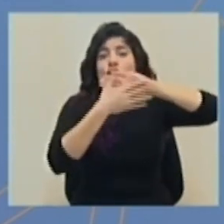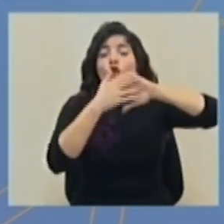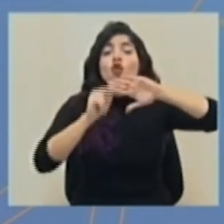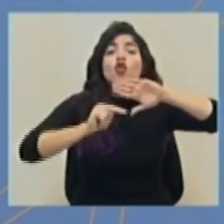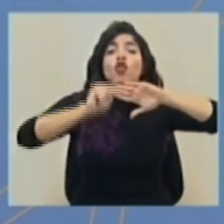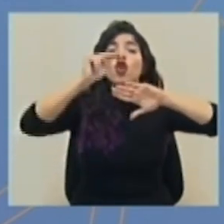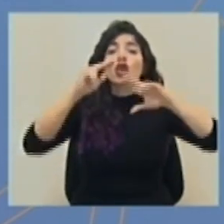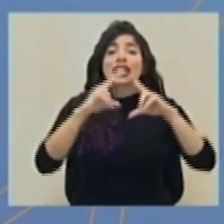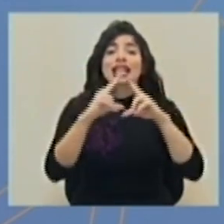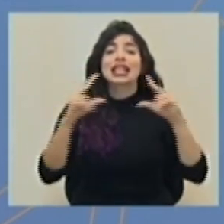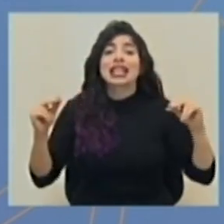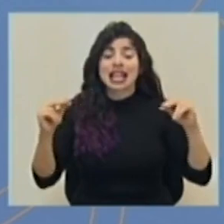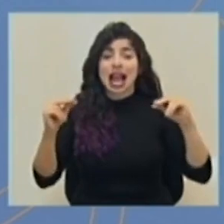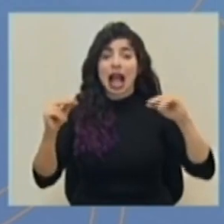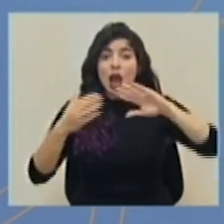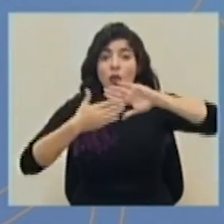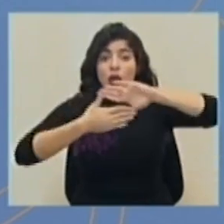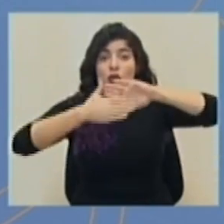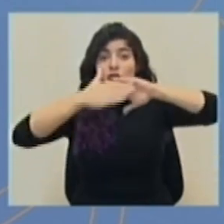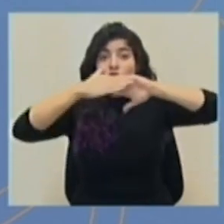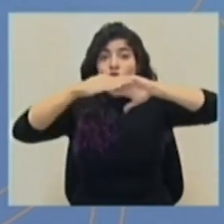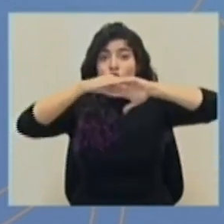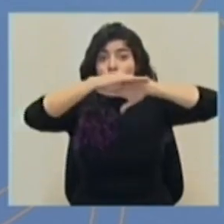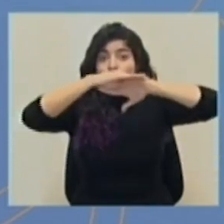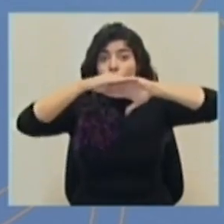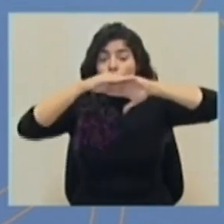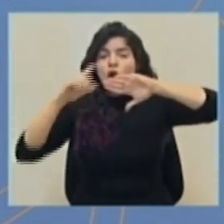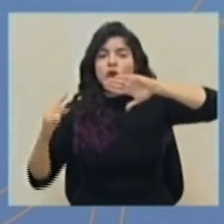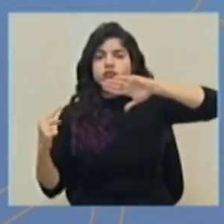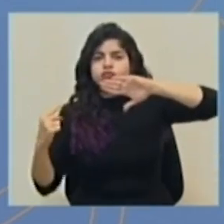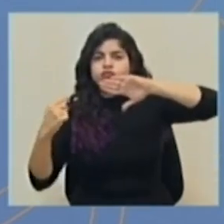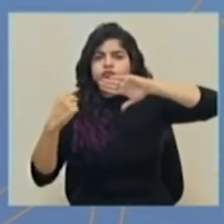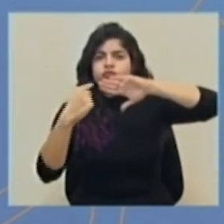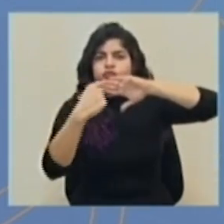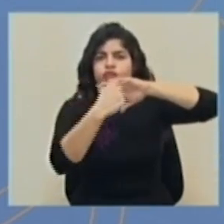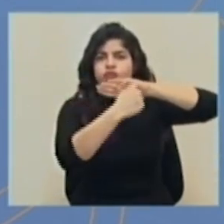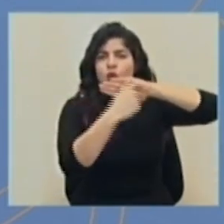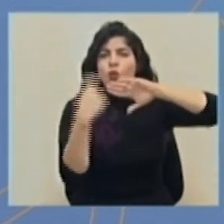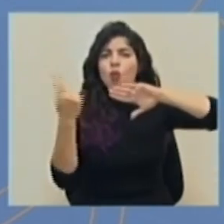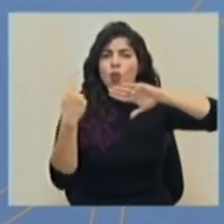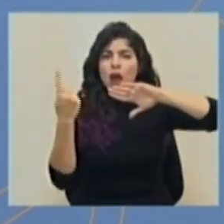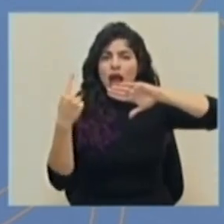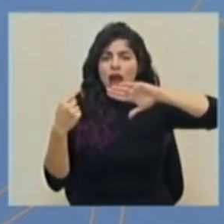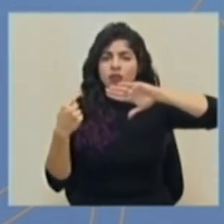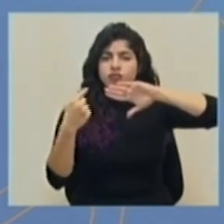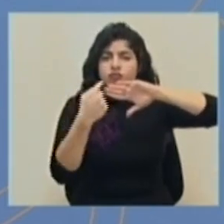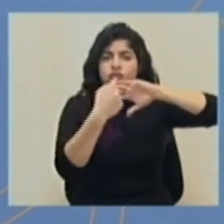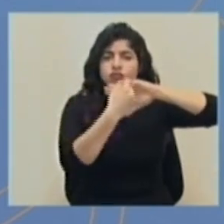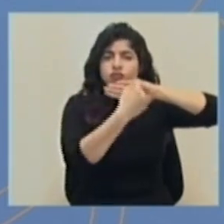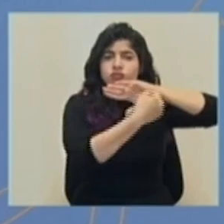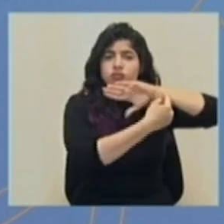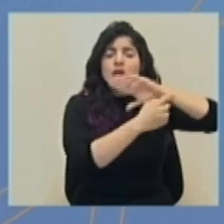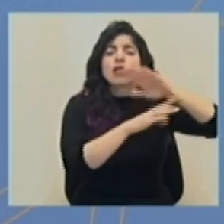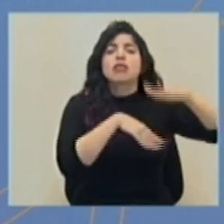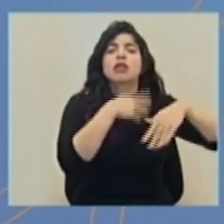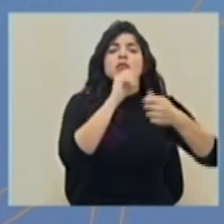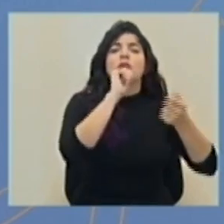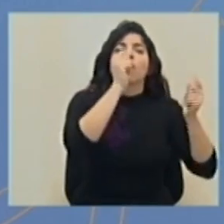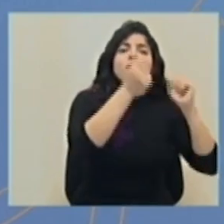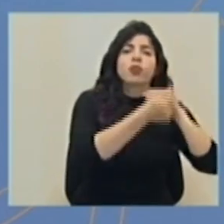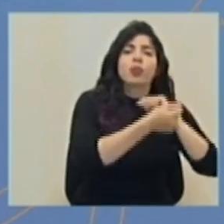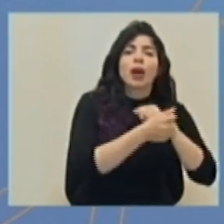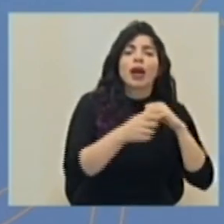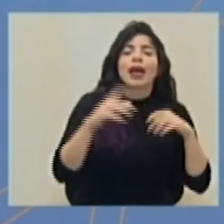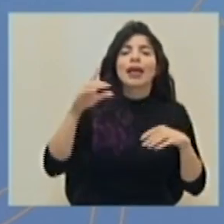Nicaragua, y posteriormente pasará ya como sistema, como una depresión tropical sobre